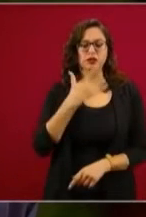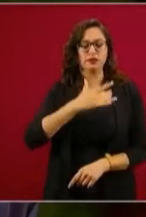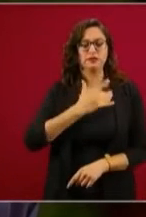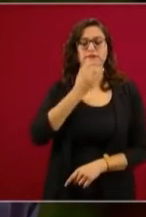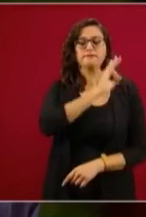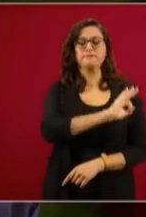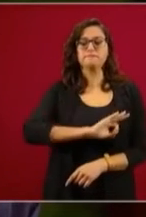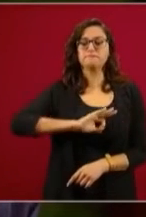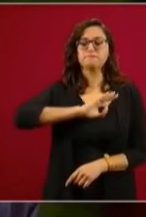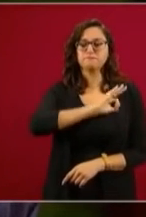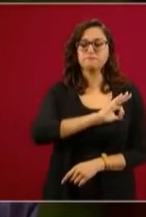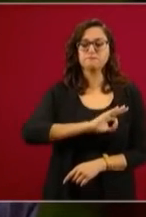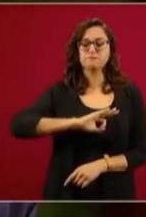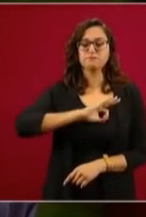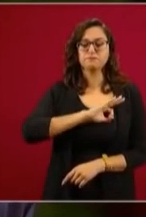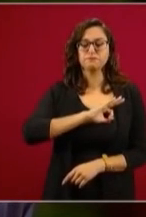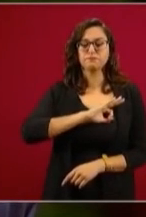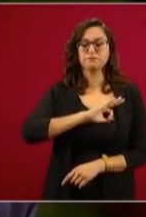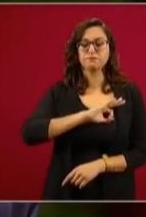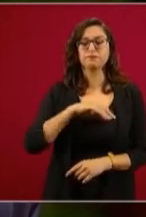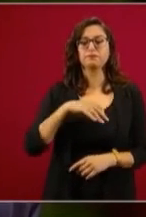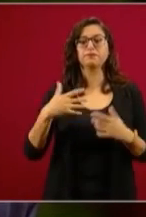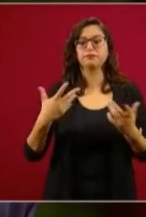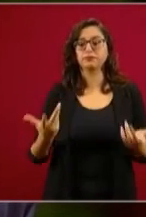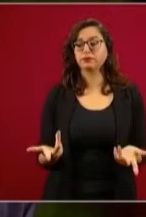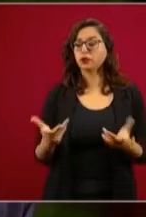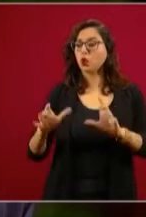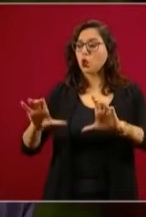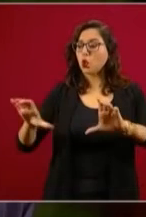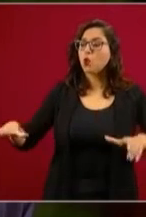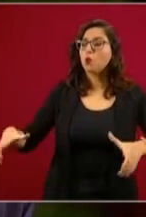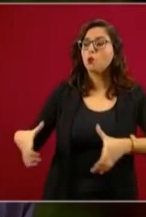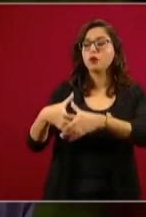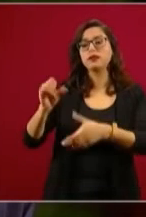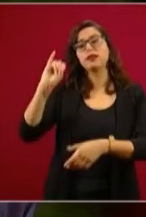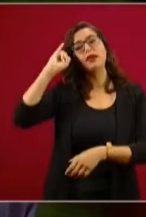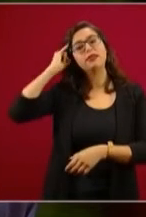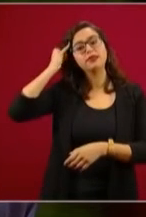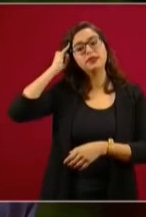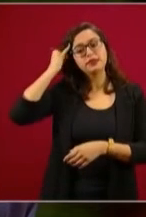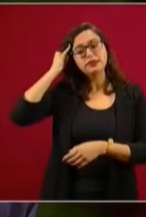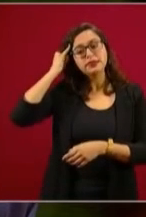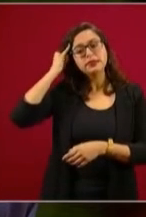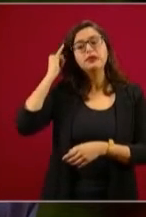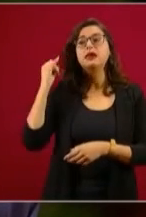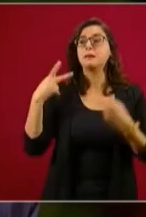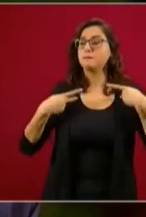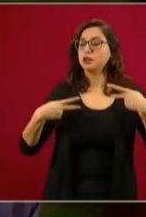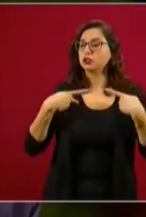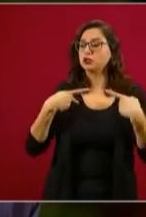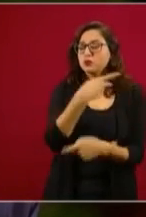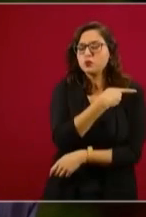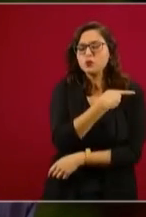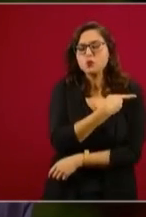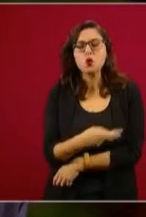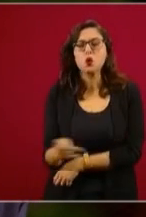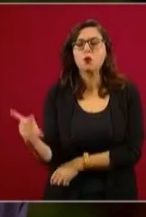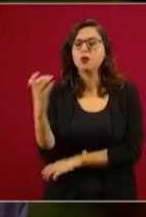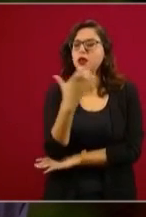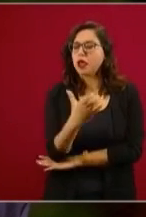muchísimo, muchísimo por hacer, sobre todo. La otra no me acuerdo cuál era. Oiga, doctor,